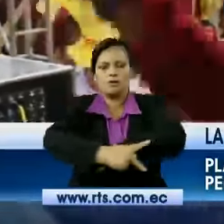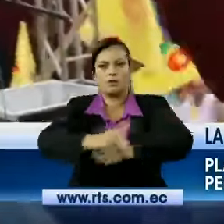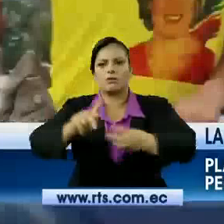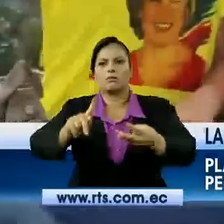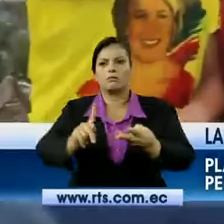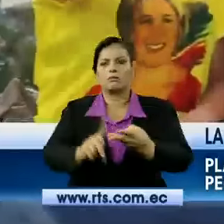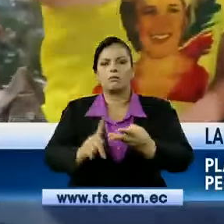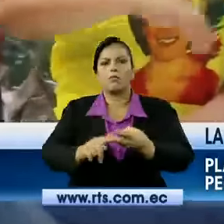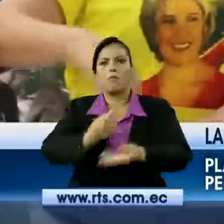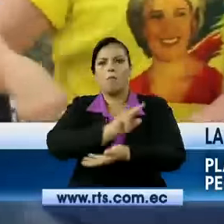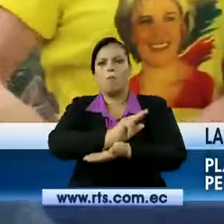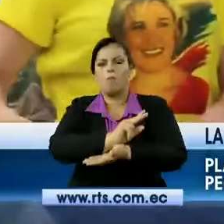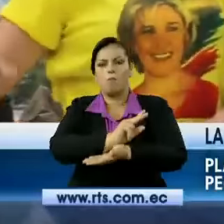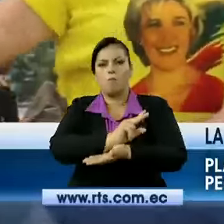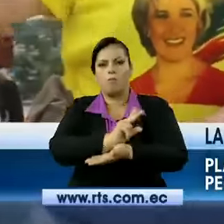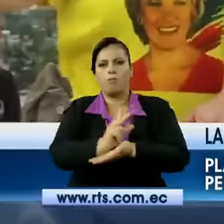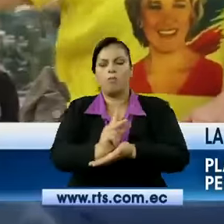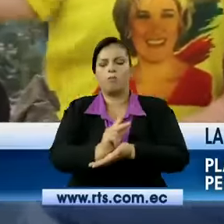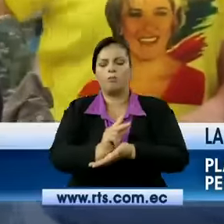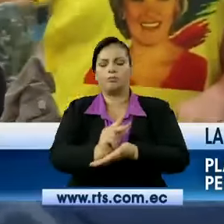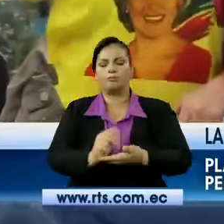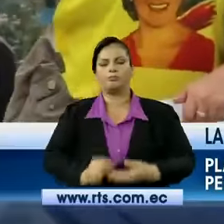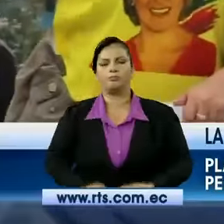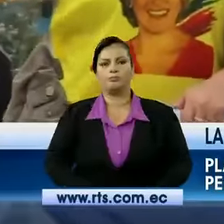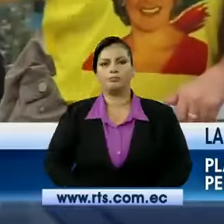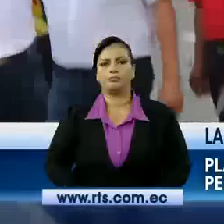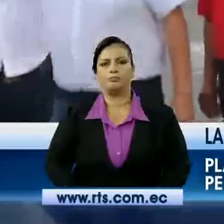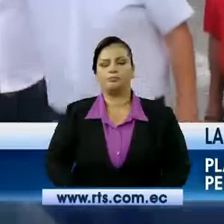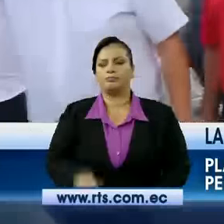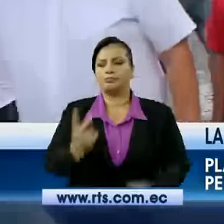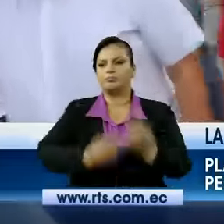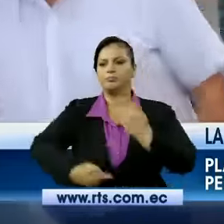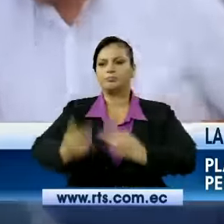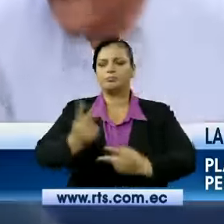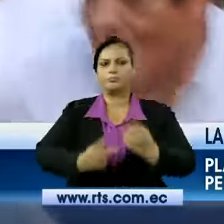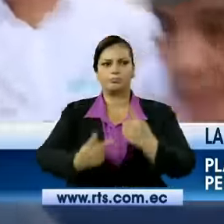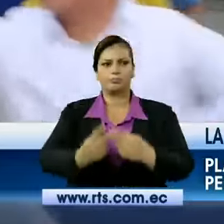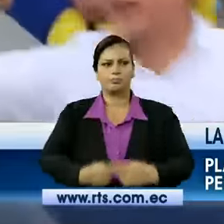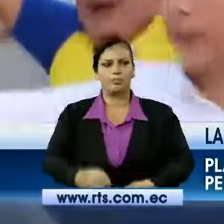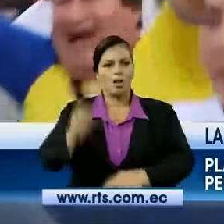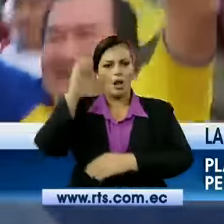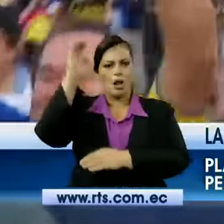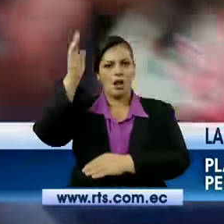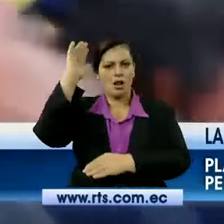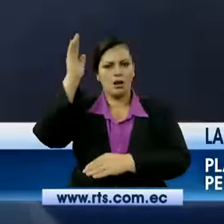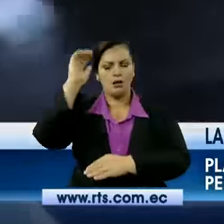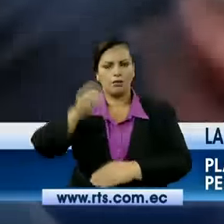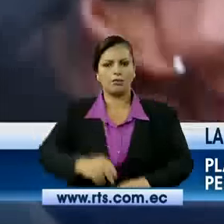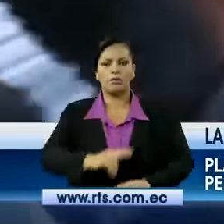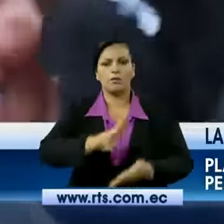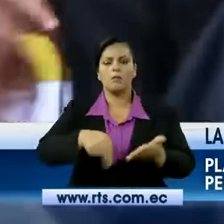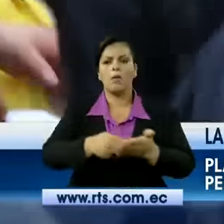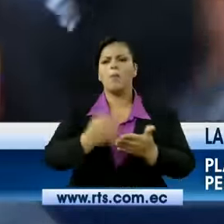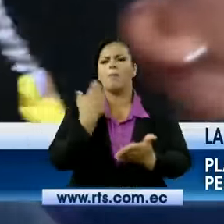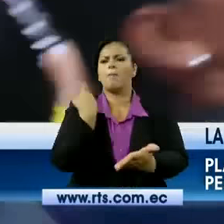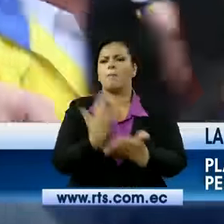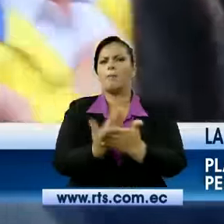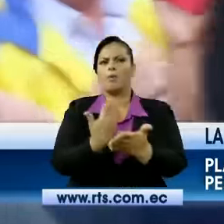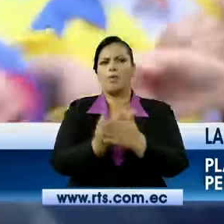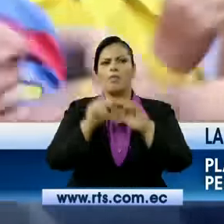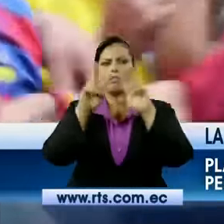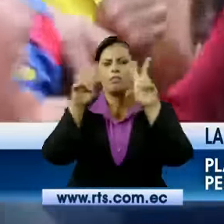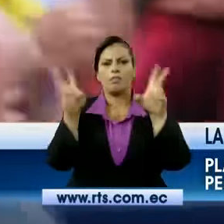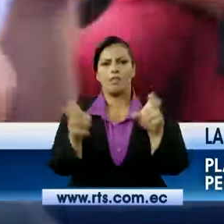Chinchipe. En otra de sus intervenciones, la presidencial le rectificó su propuesta en el tema del